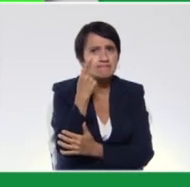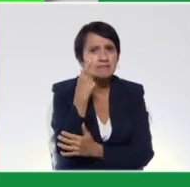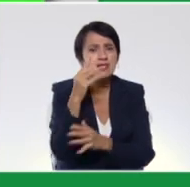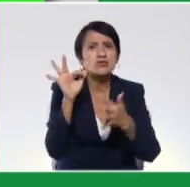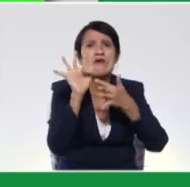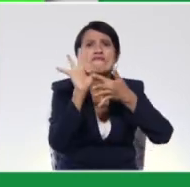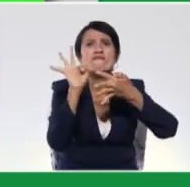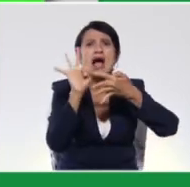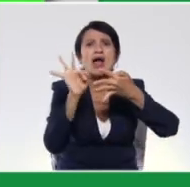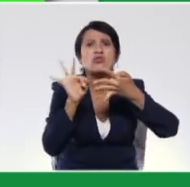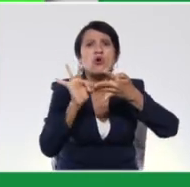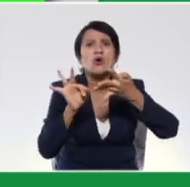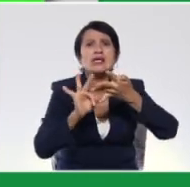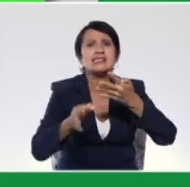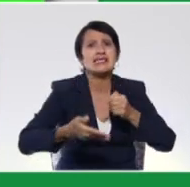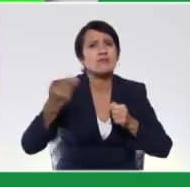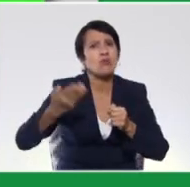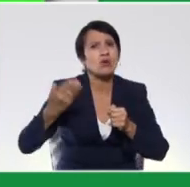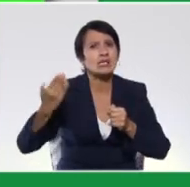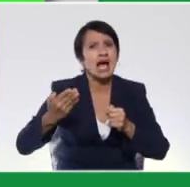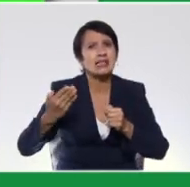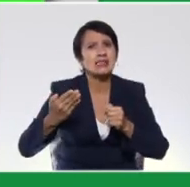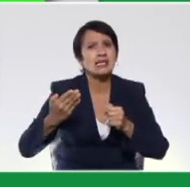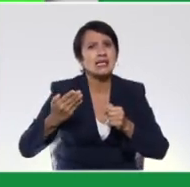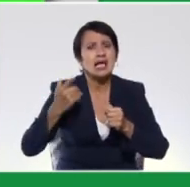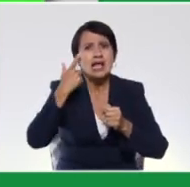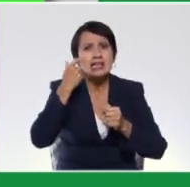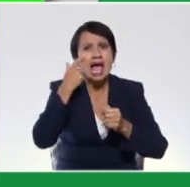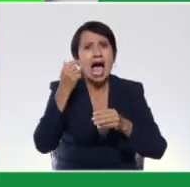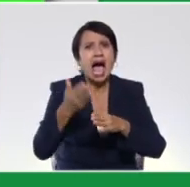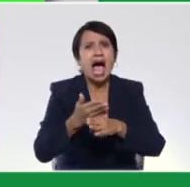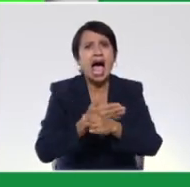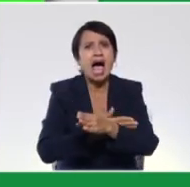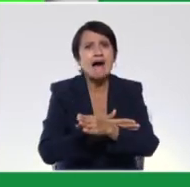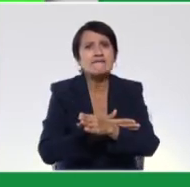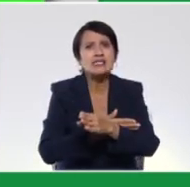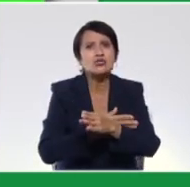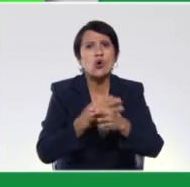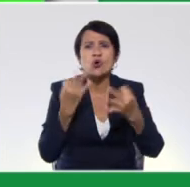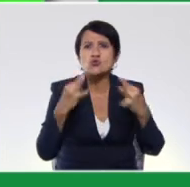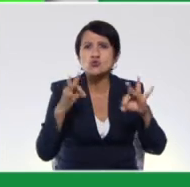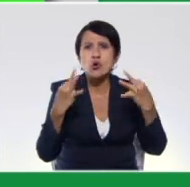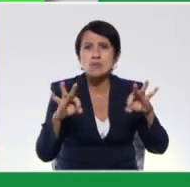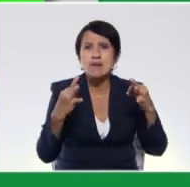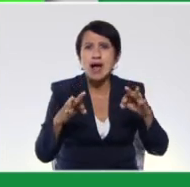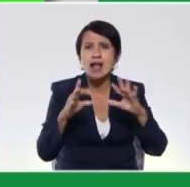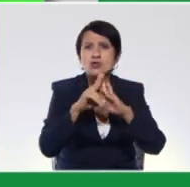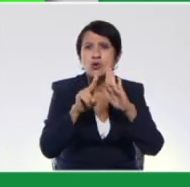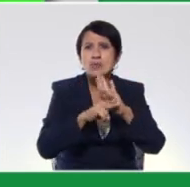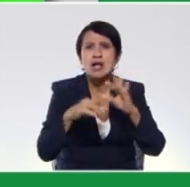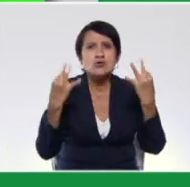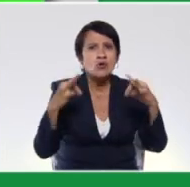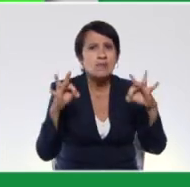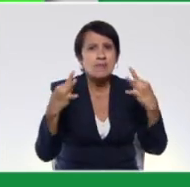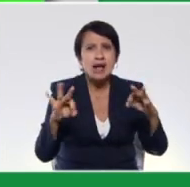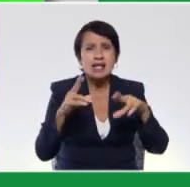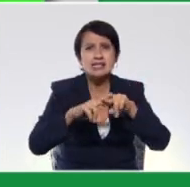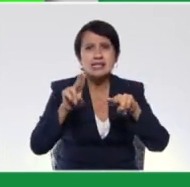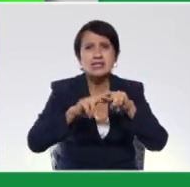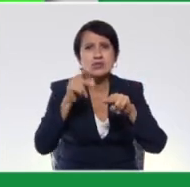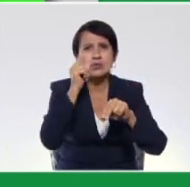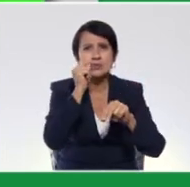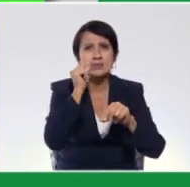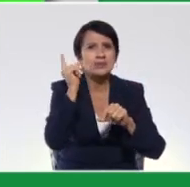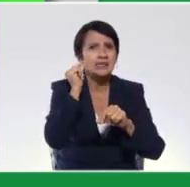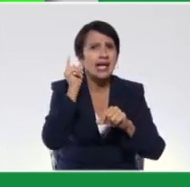factores fundamentales del hábito y la rutina en la vida diaria de nuestros niños y